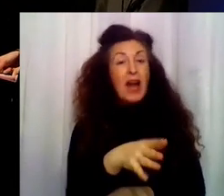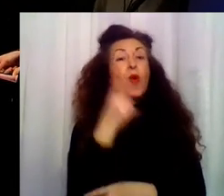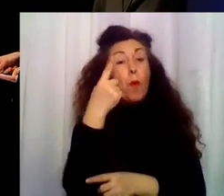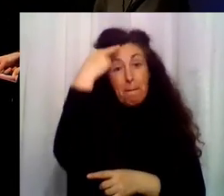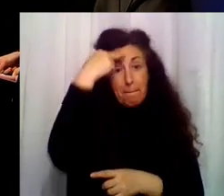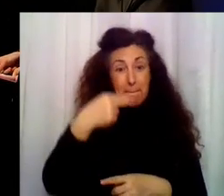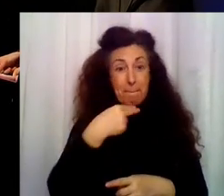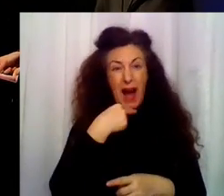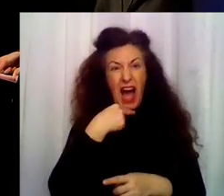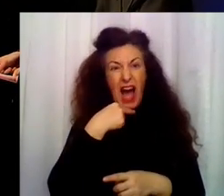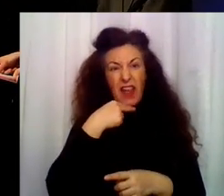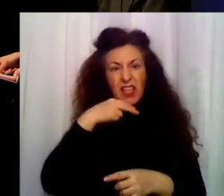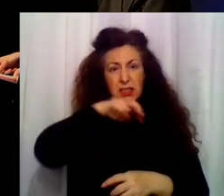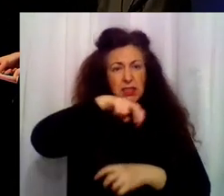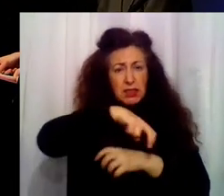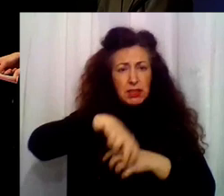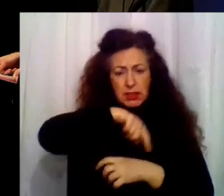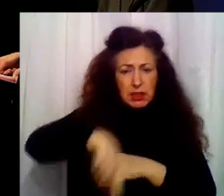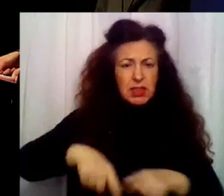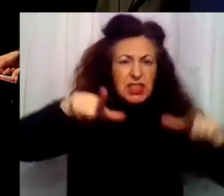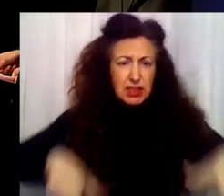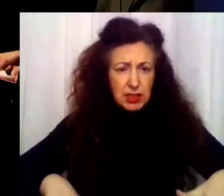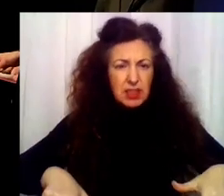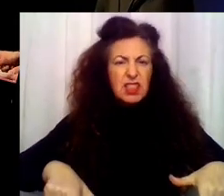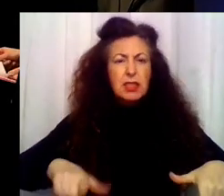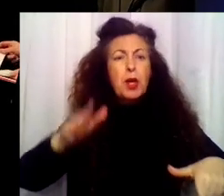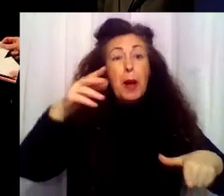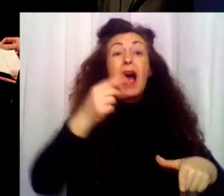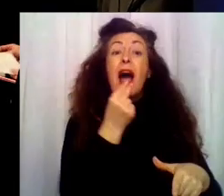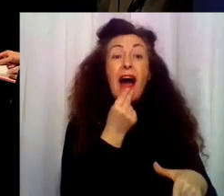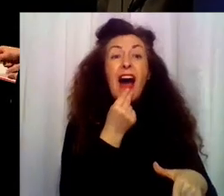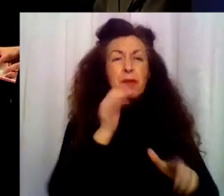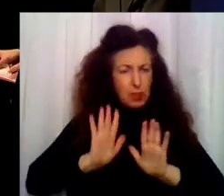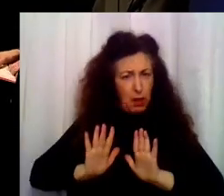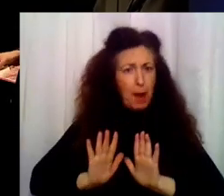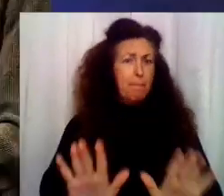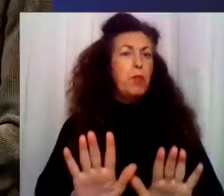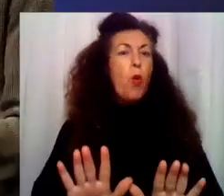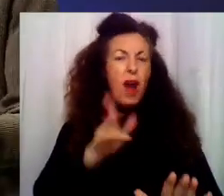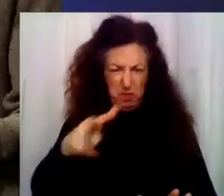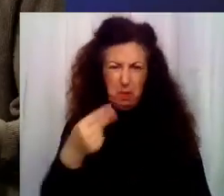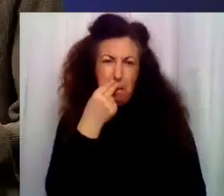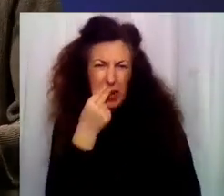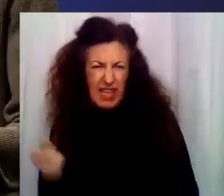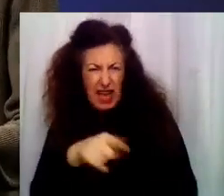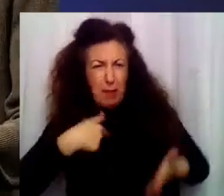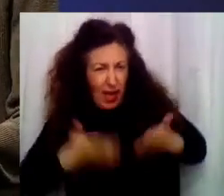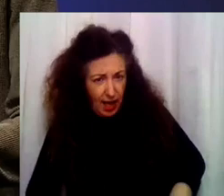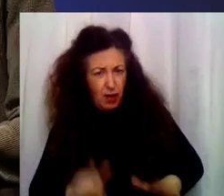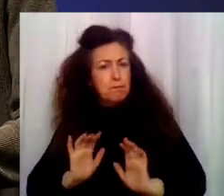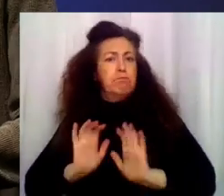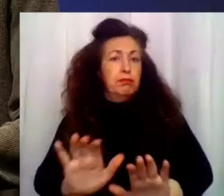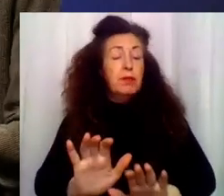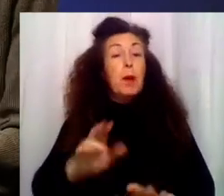se lanzó al terreno de juego y empujó al árbitro por haber pitado una falta a un jugador que al parecer era su hijo. Otro padre del equipo